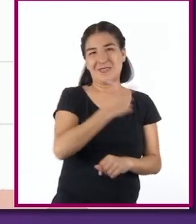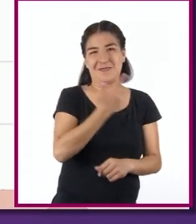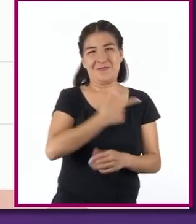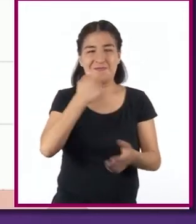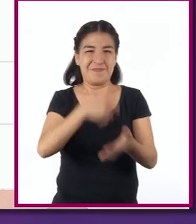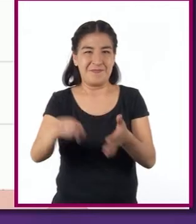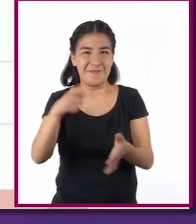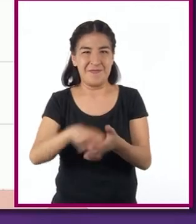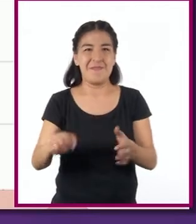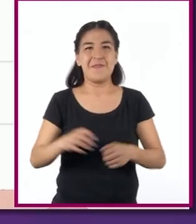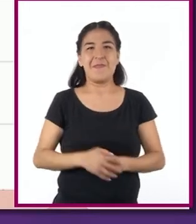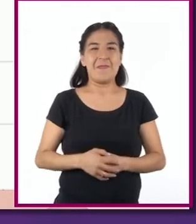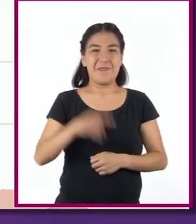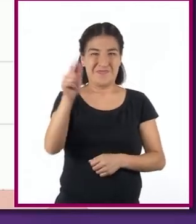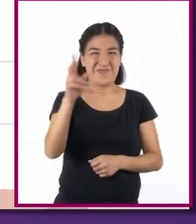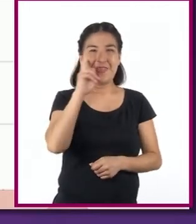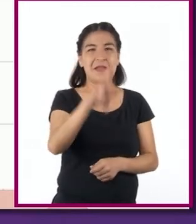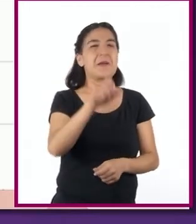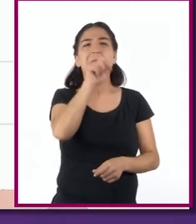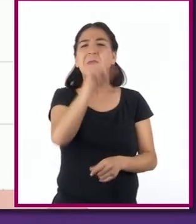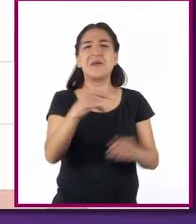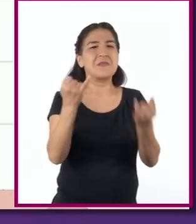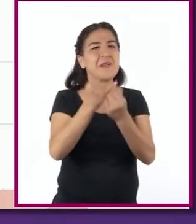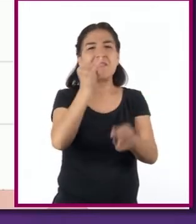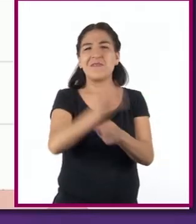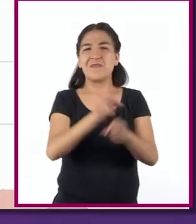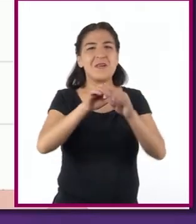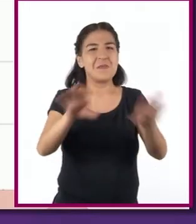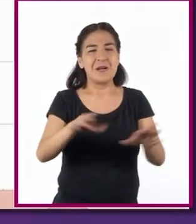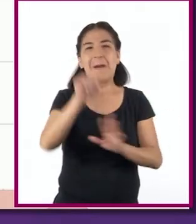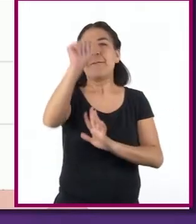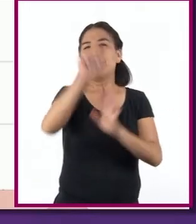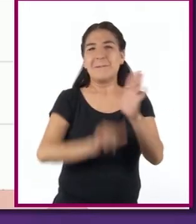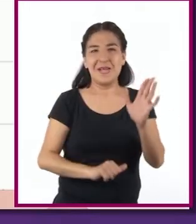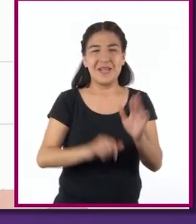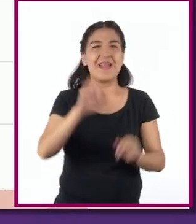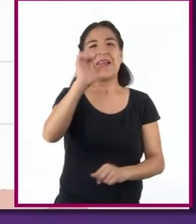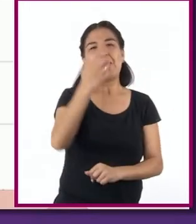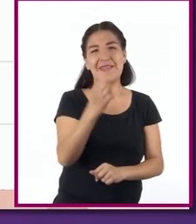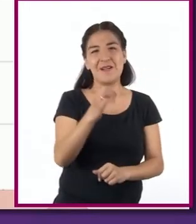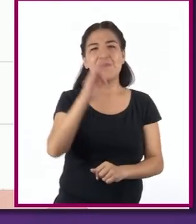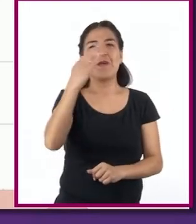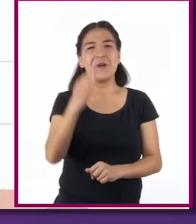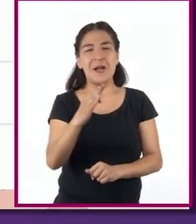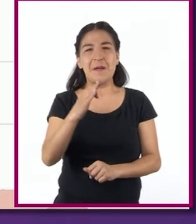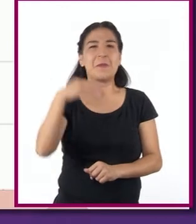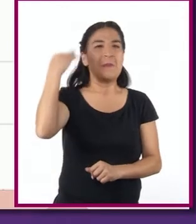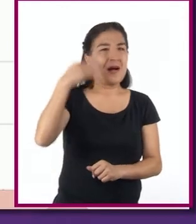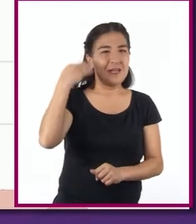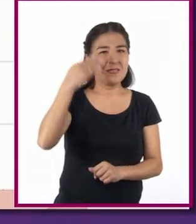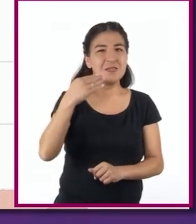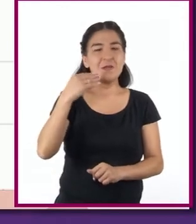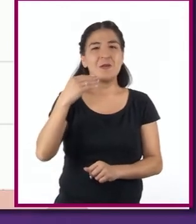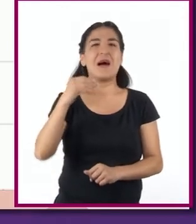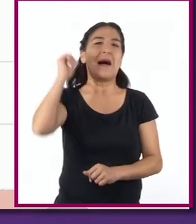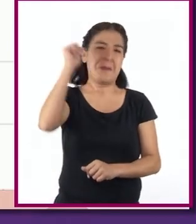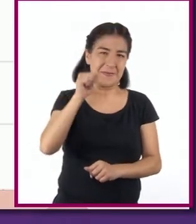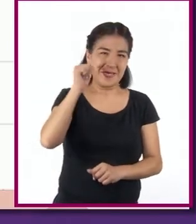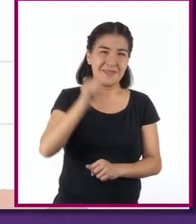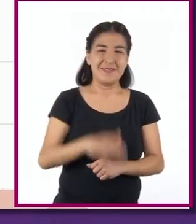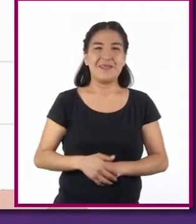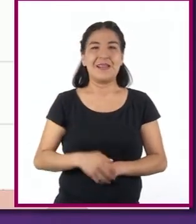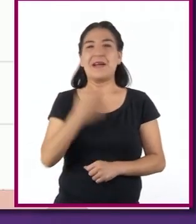Como es visible, son los mismos datos los meses, enero, febrero, marzo y abril,